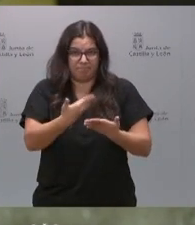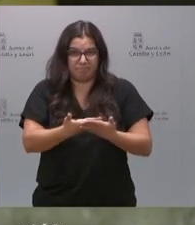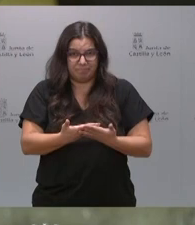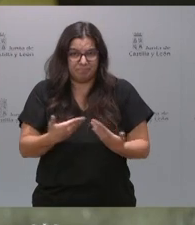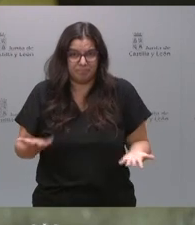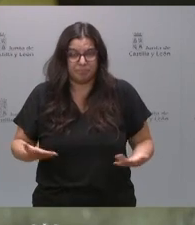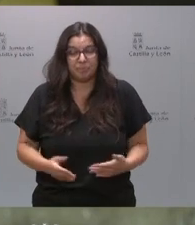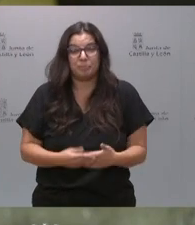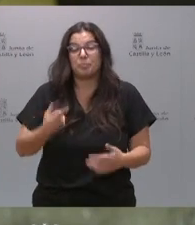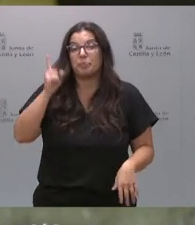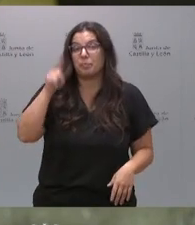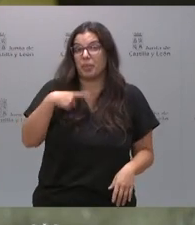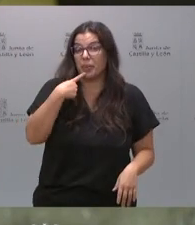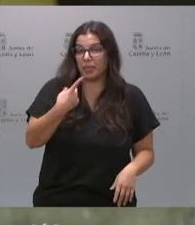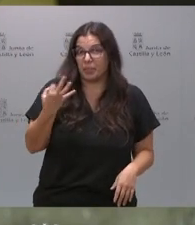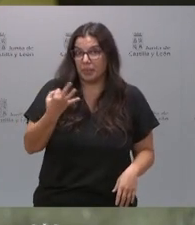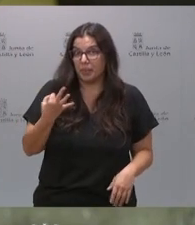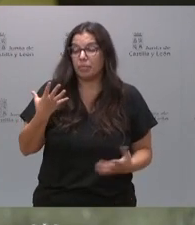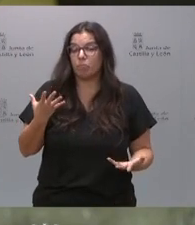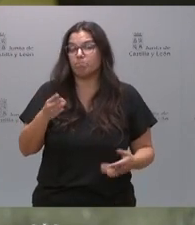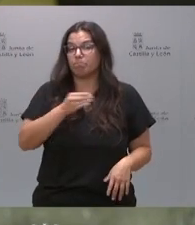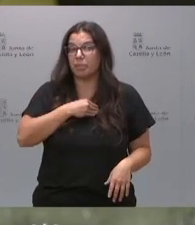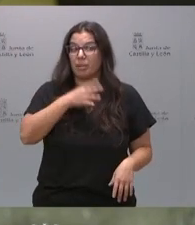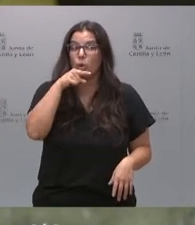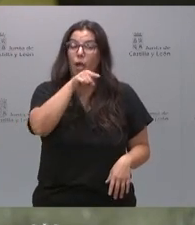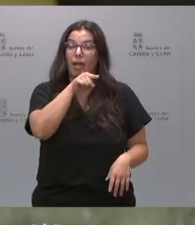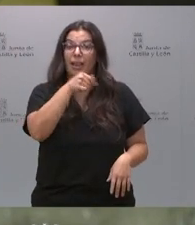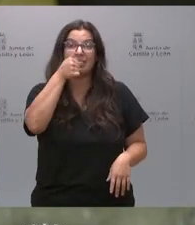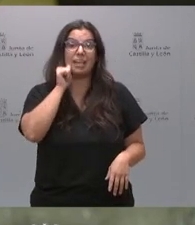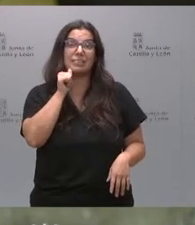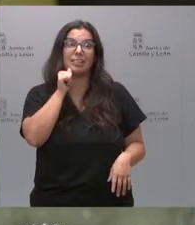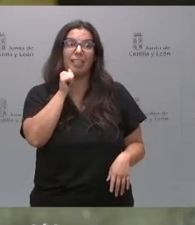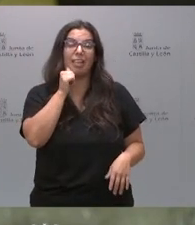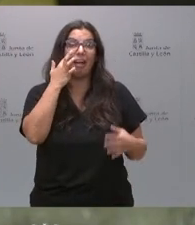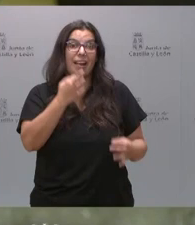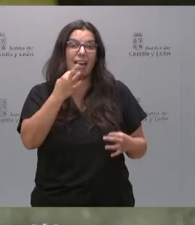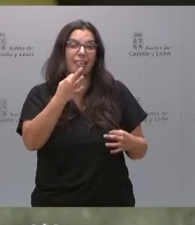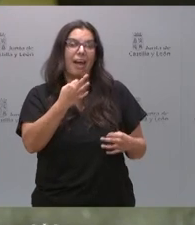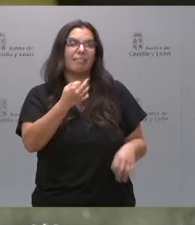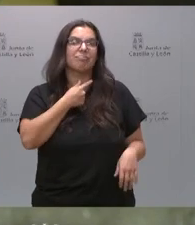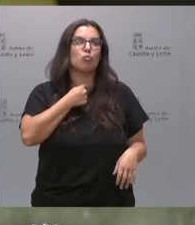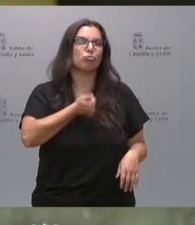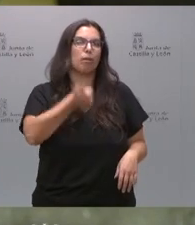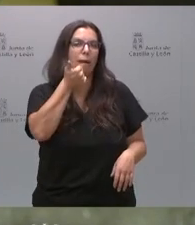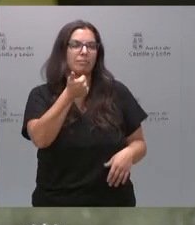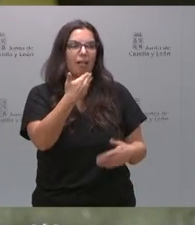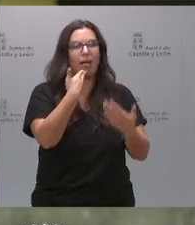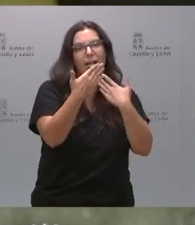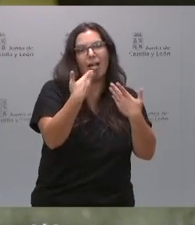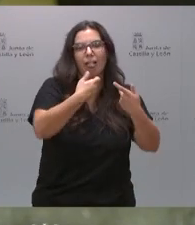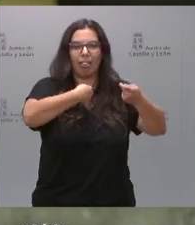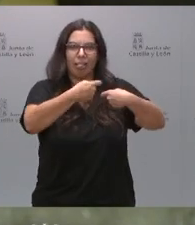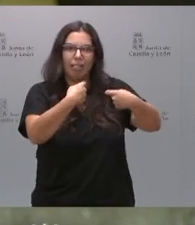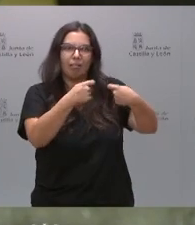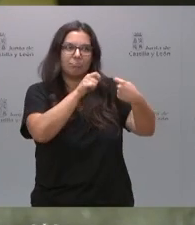Y tengo que decir que, desgraciadamente, se encuentra más cómodo en el diálogo, en la negociación, en